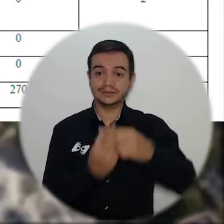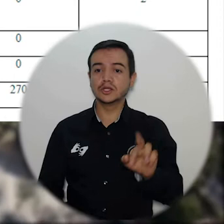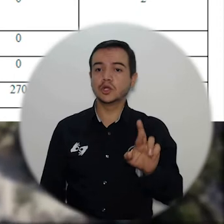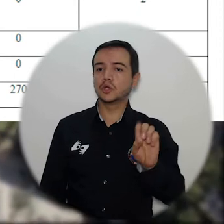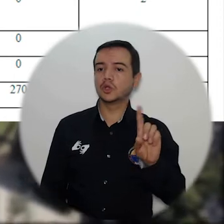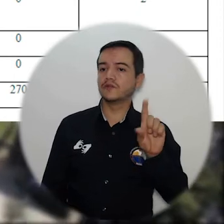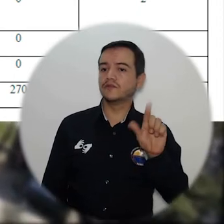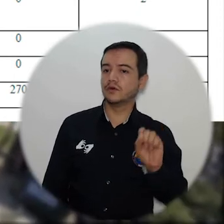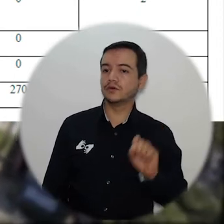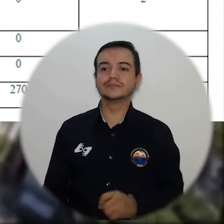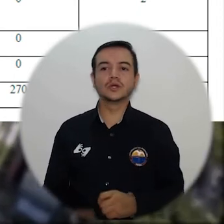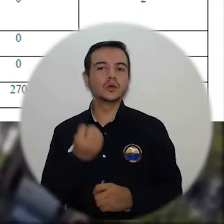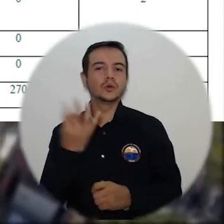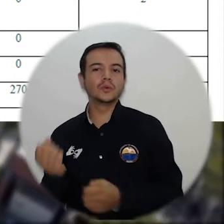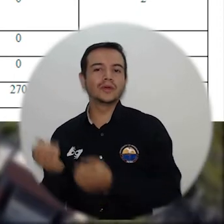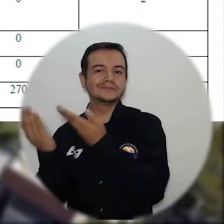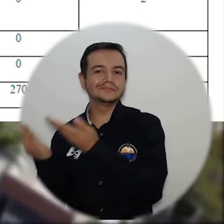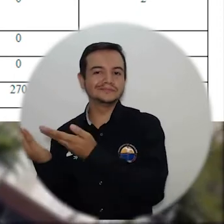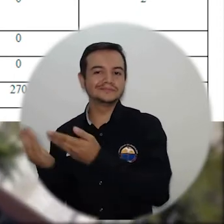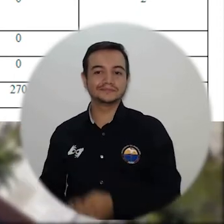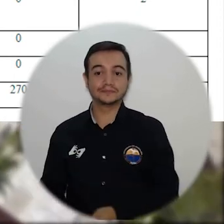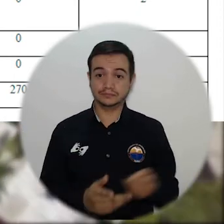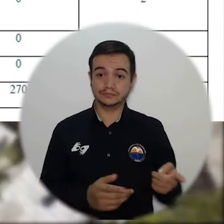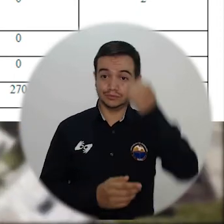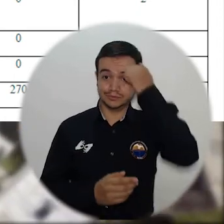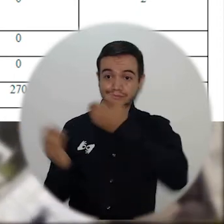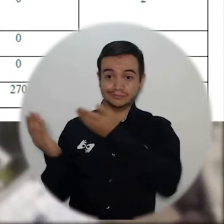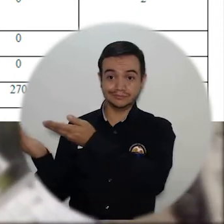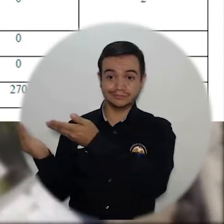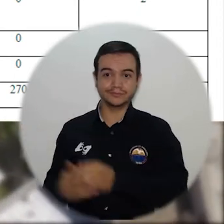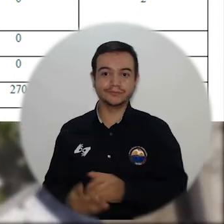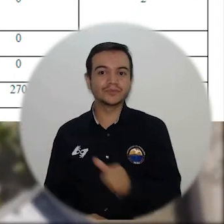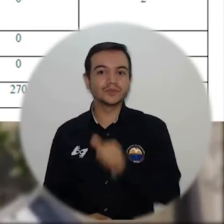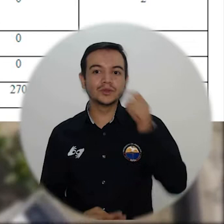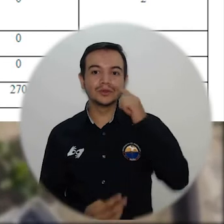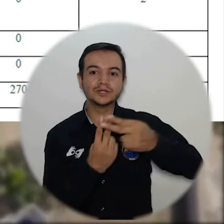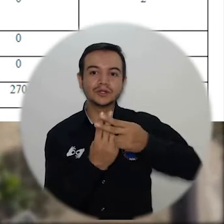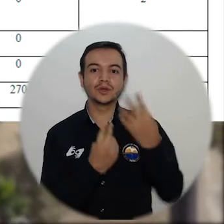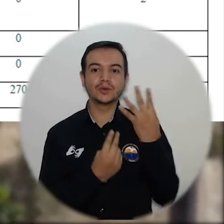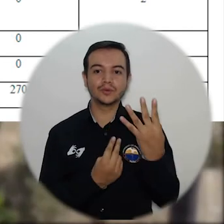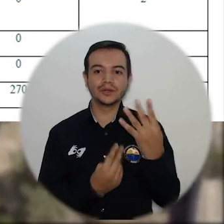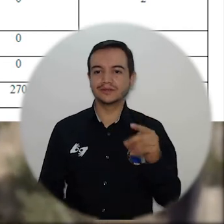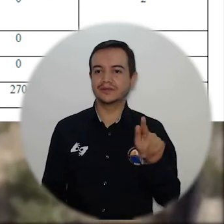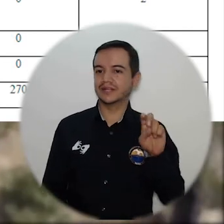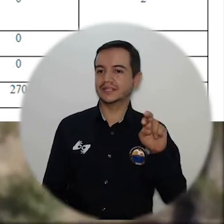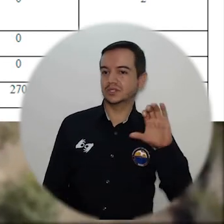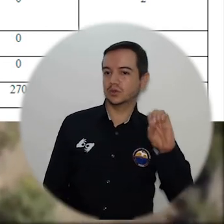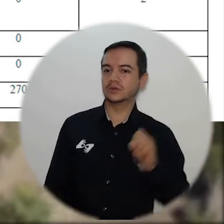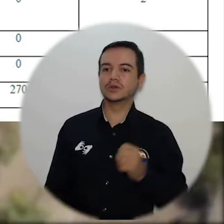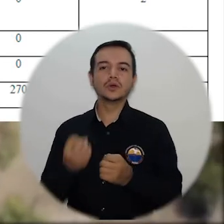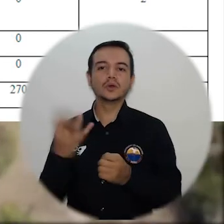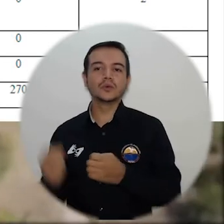Rodolfo Sosa, logró 260 votos de estudiantes y 2 de docentes, mientras que el candidato número 4, Calixto Liñán,